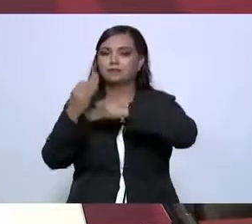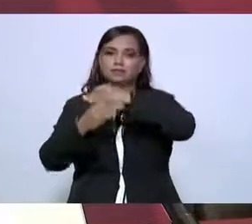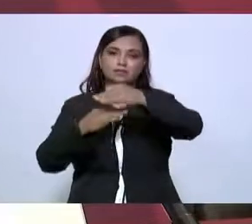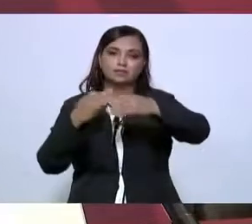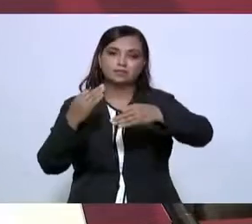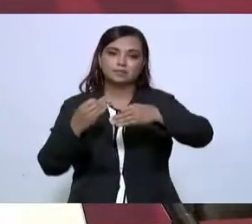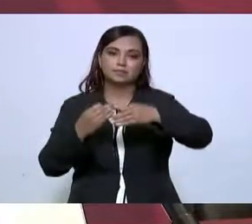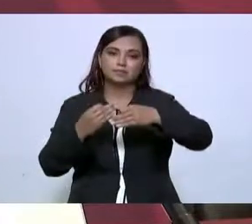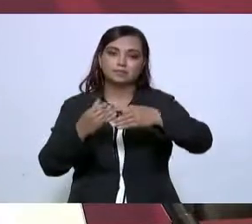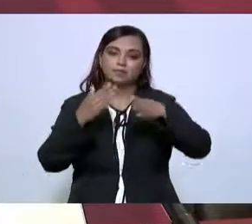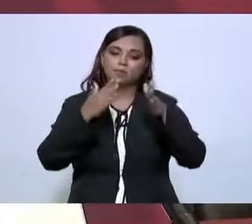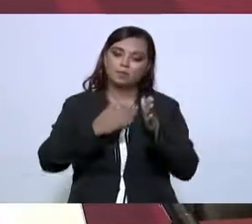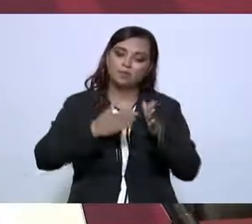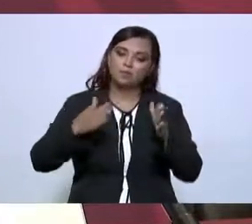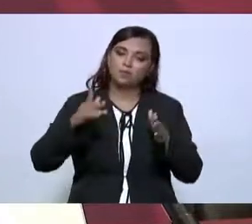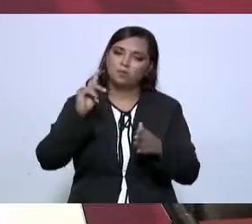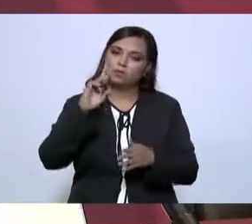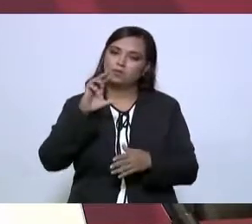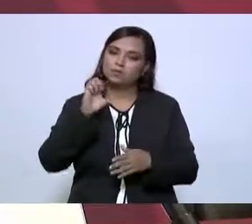procesos,